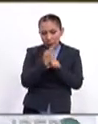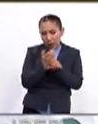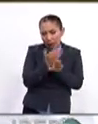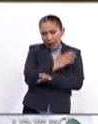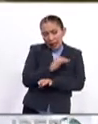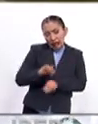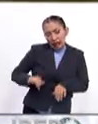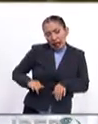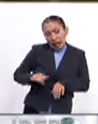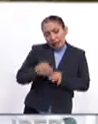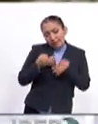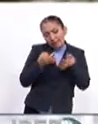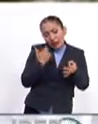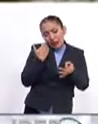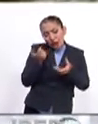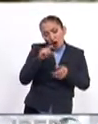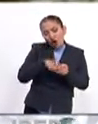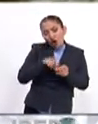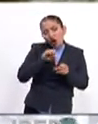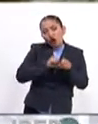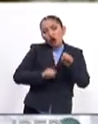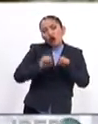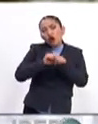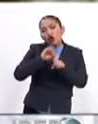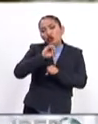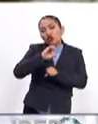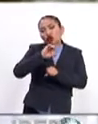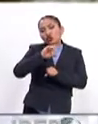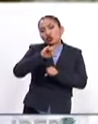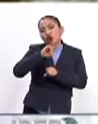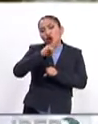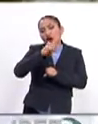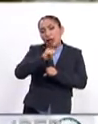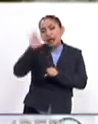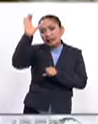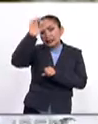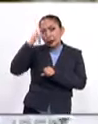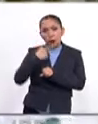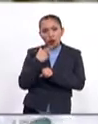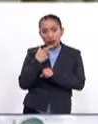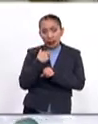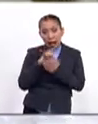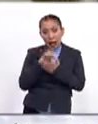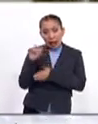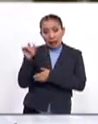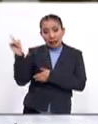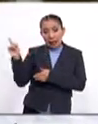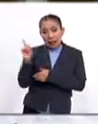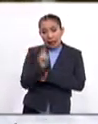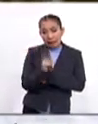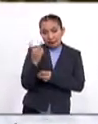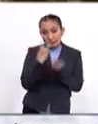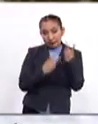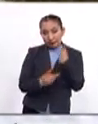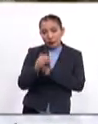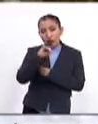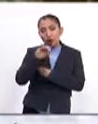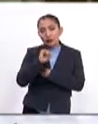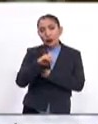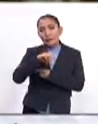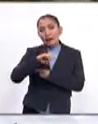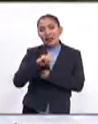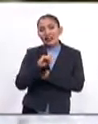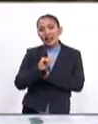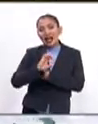interés por la sociología, por las ciencias políticas, gracias a la presencia de José